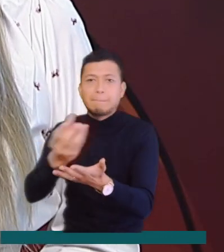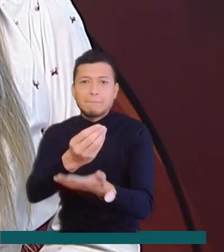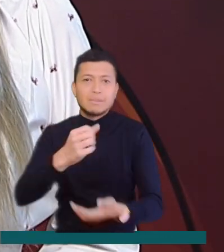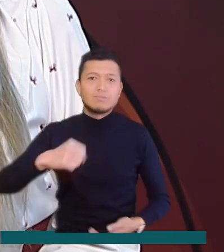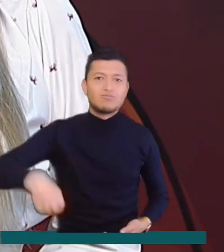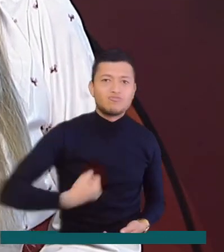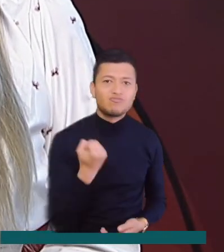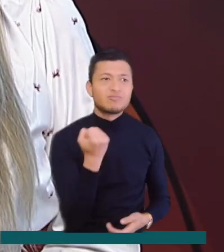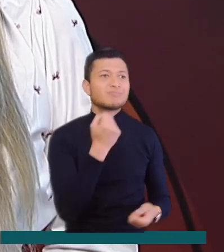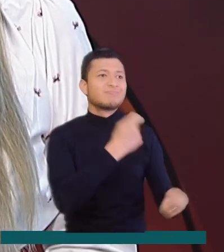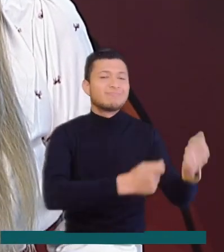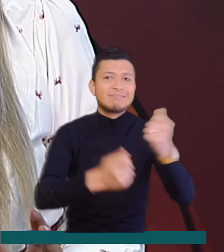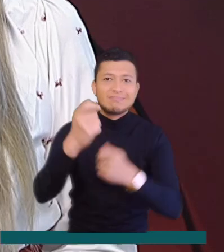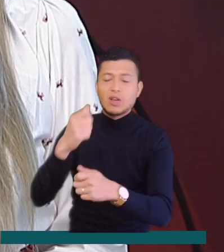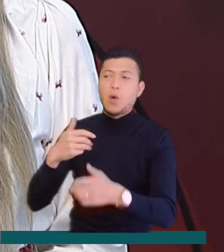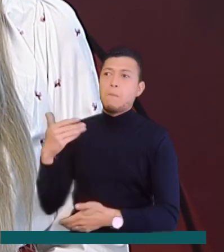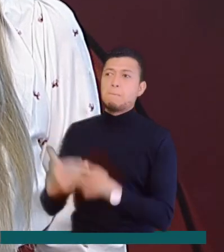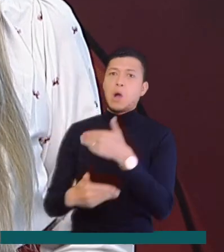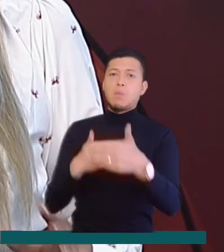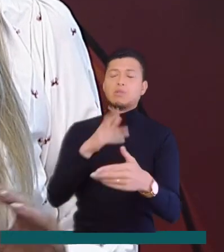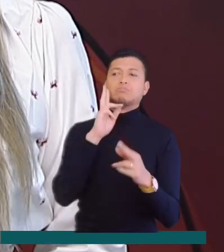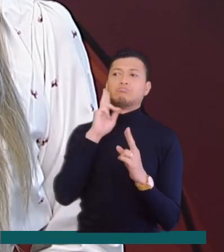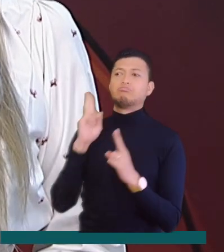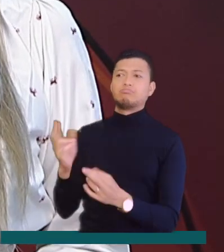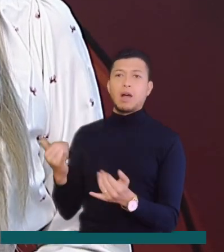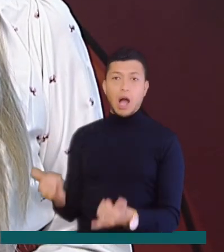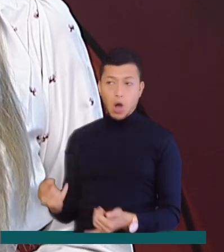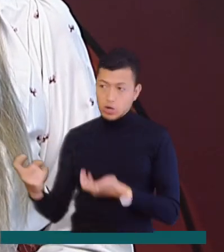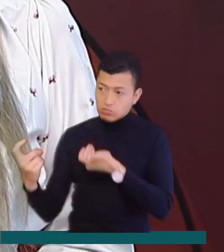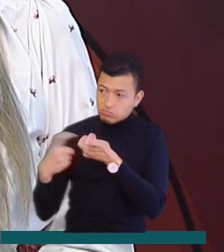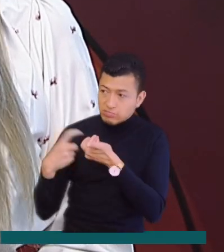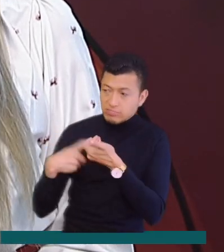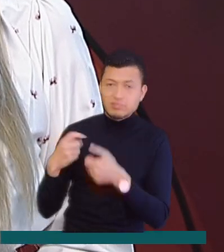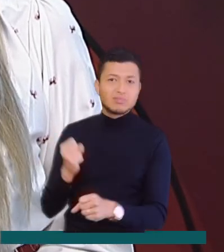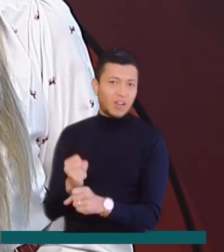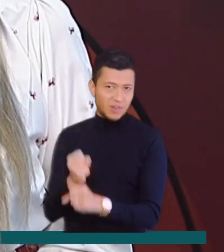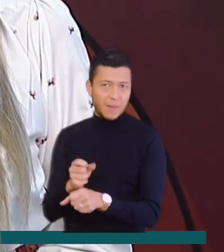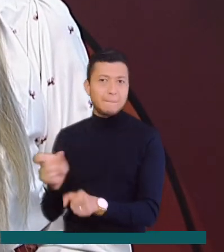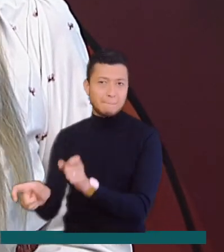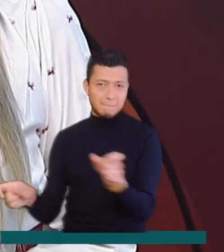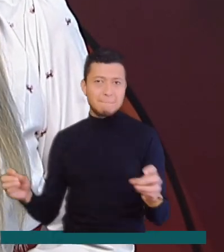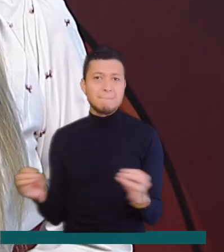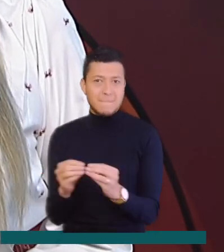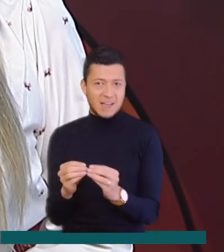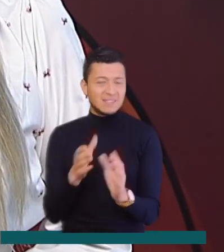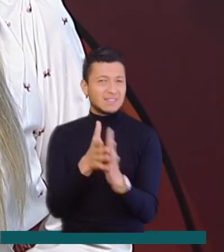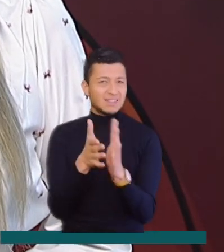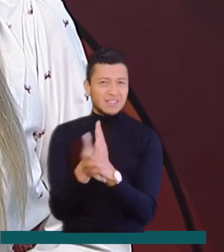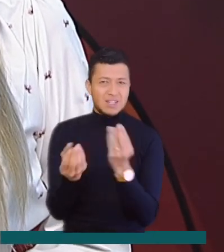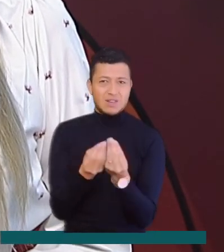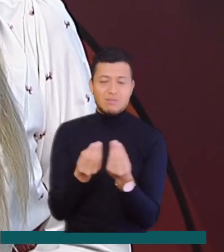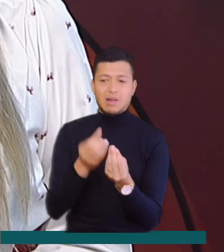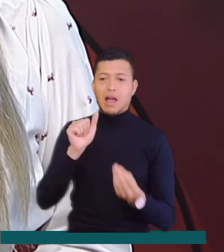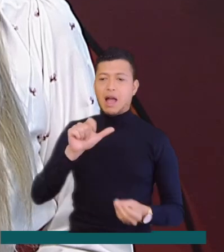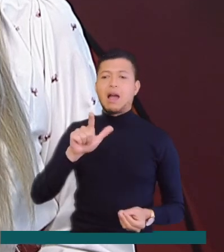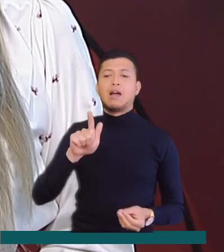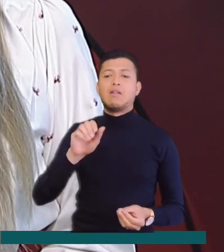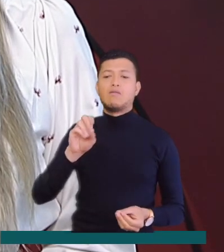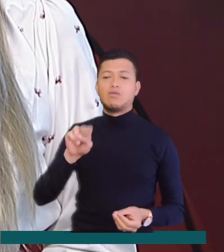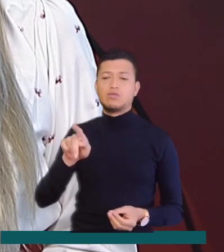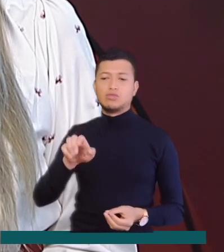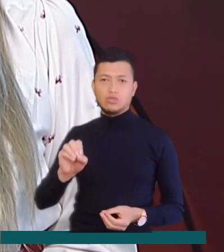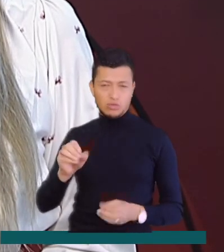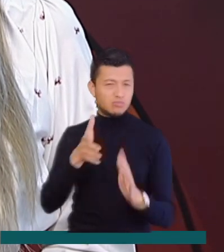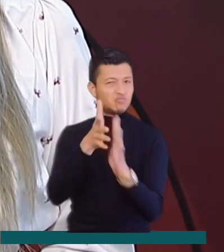Con el paso del tiempo fueron ganando reconocimiento y actualmente generan empleo para más personas. Nuestro compañero Alfonso Calderón